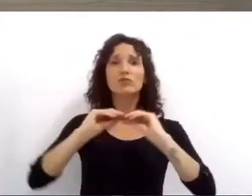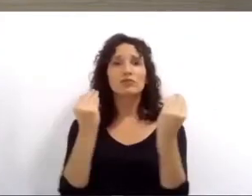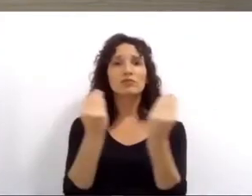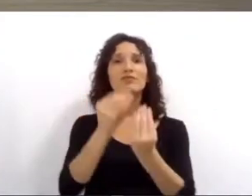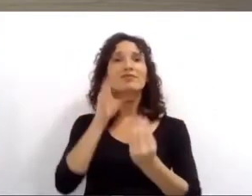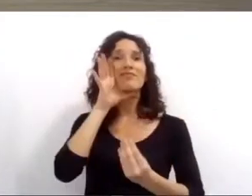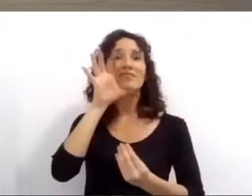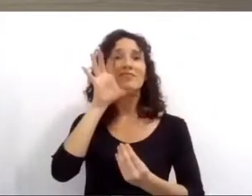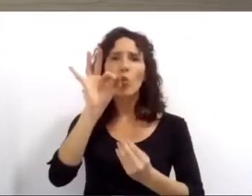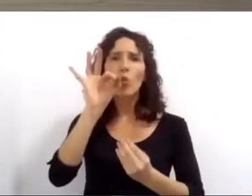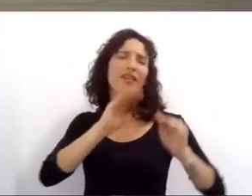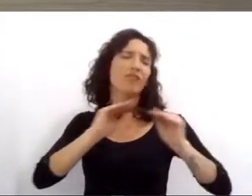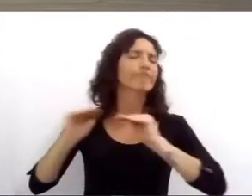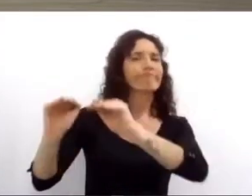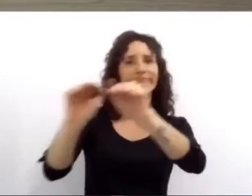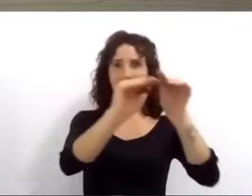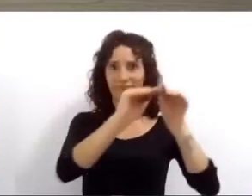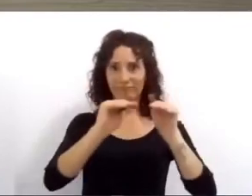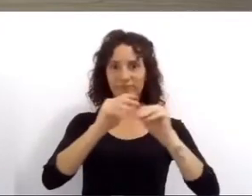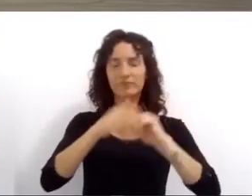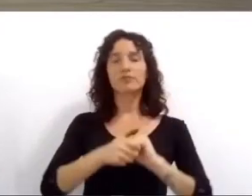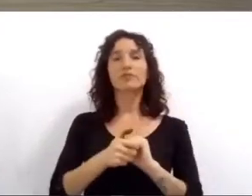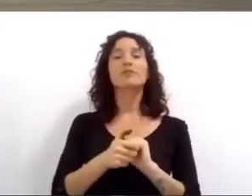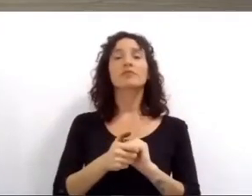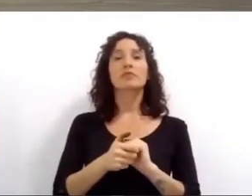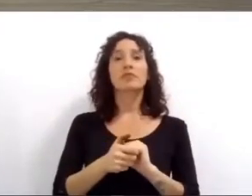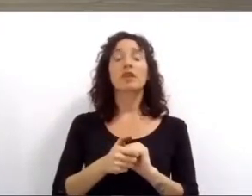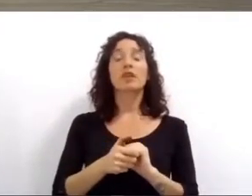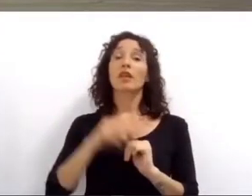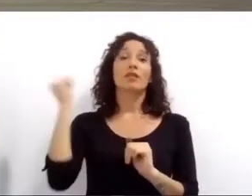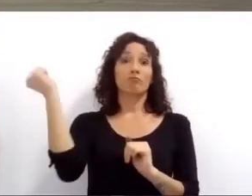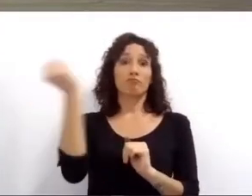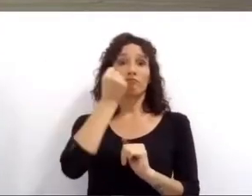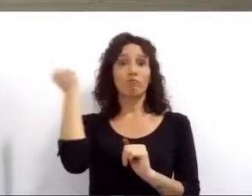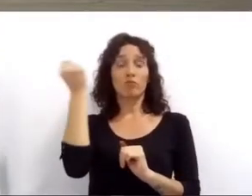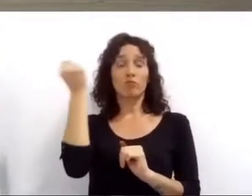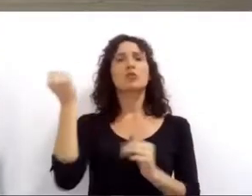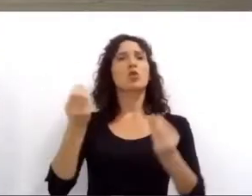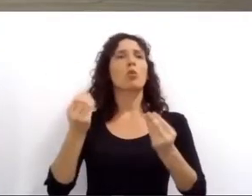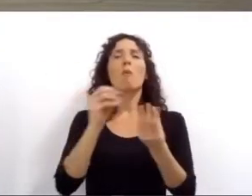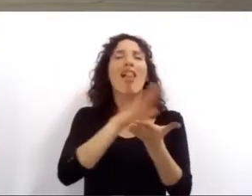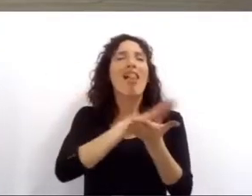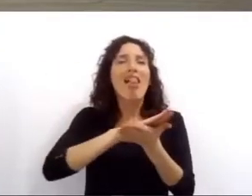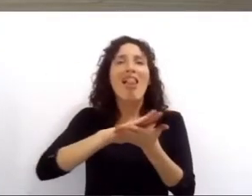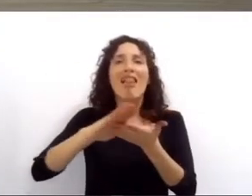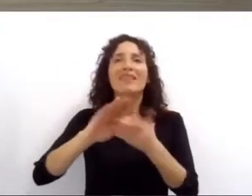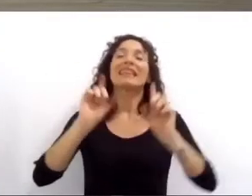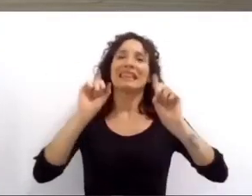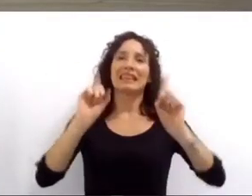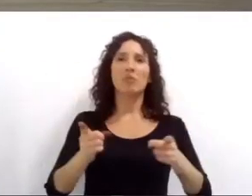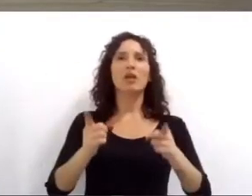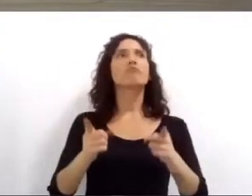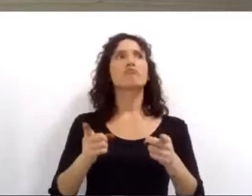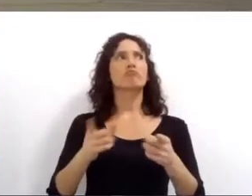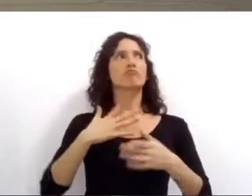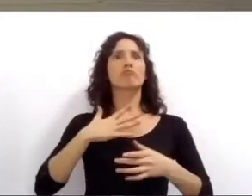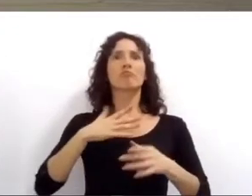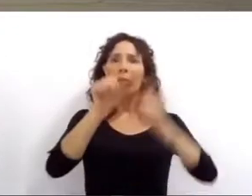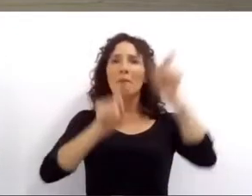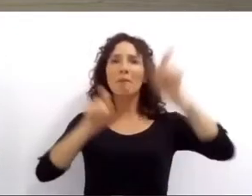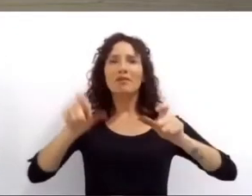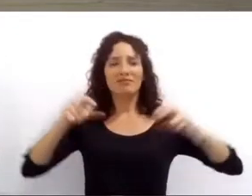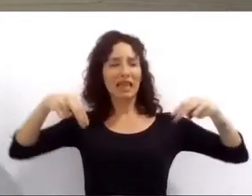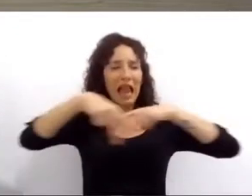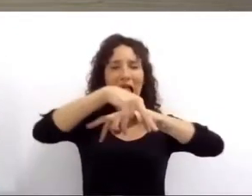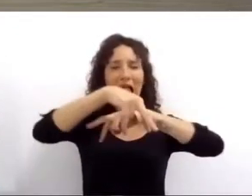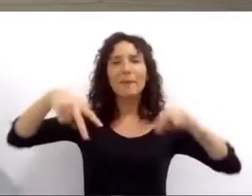terreno abandonado es un problema para la higiene, pero fundamentalmente para la seguridad. Relevamos 600 en la ciudad. Por eso